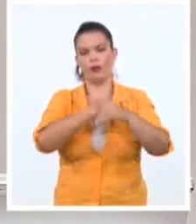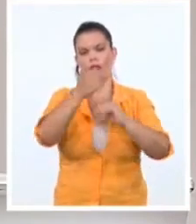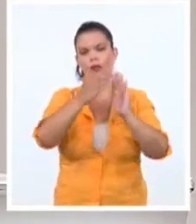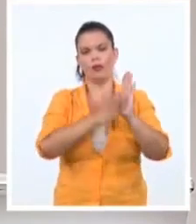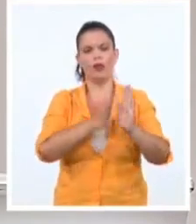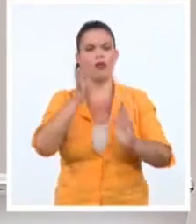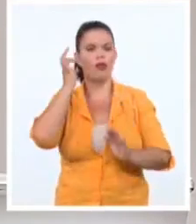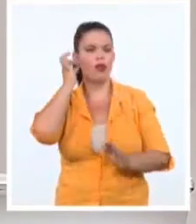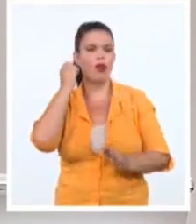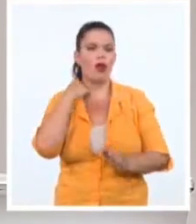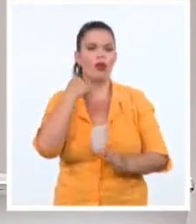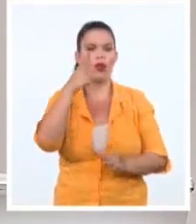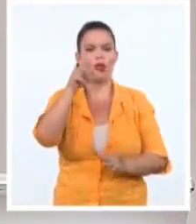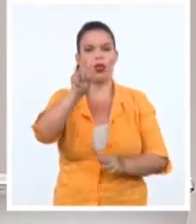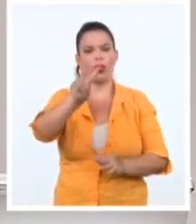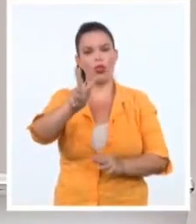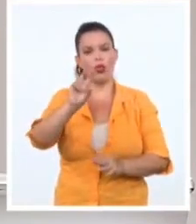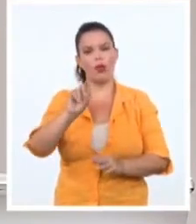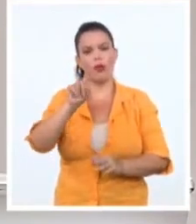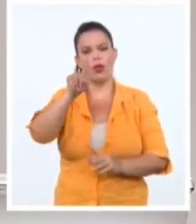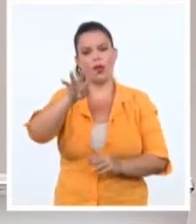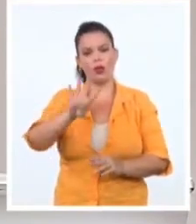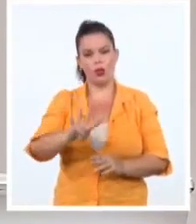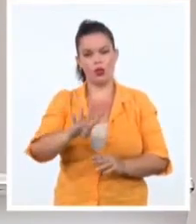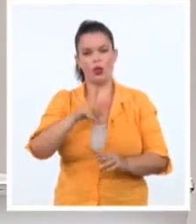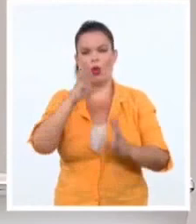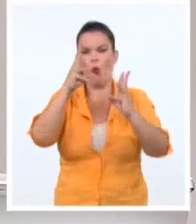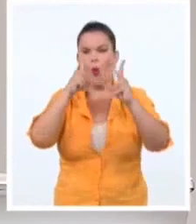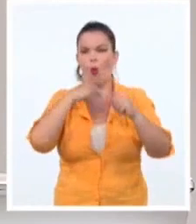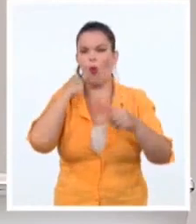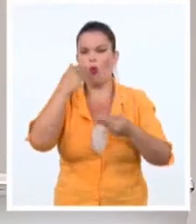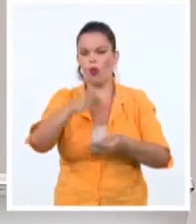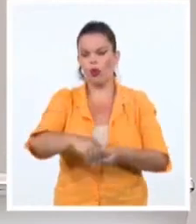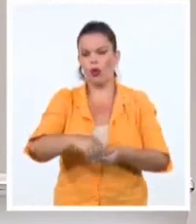alcanzó el número de 43 personas.